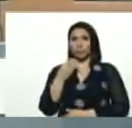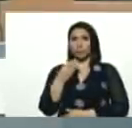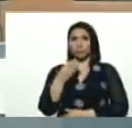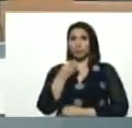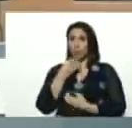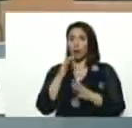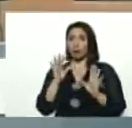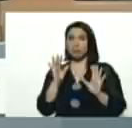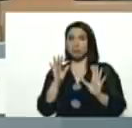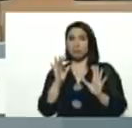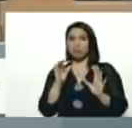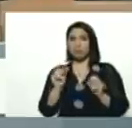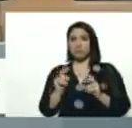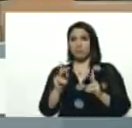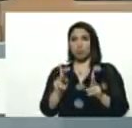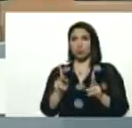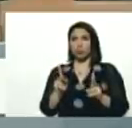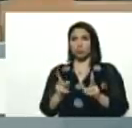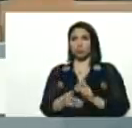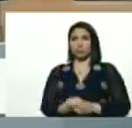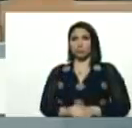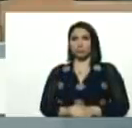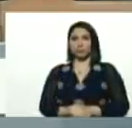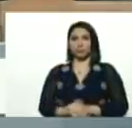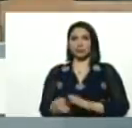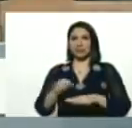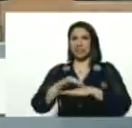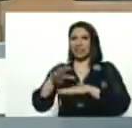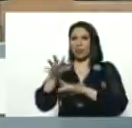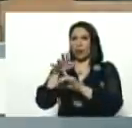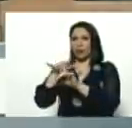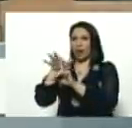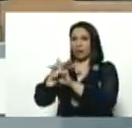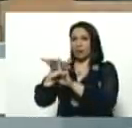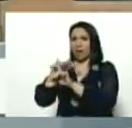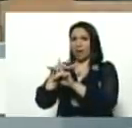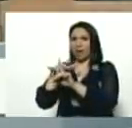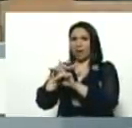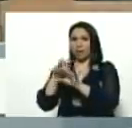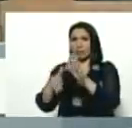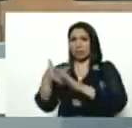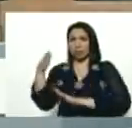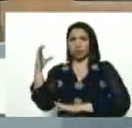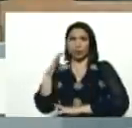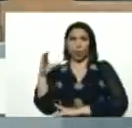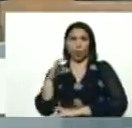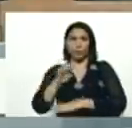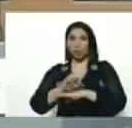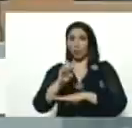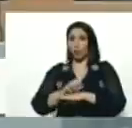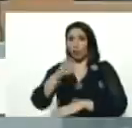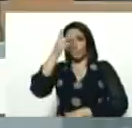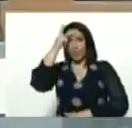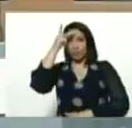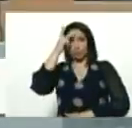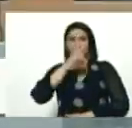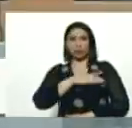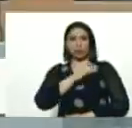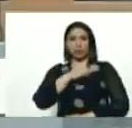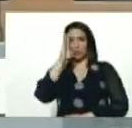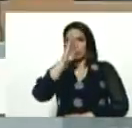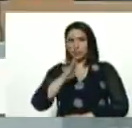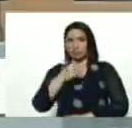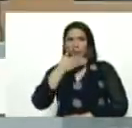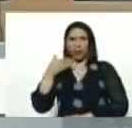que bueno, que en su oportunidad, se dejó engañar, de que yéndose a Colombia, Ecuador, a Perú, a Chile, a Brasil, iba a estar mejor,